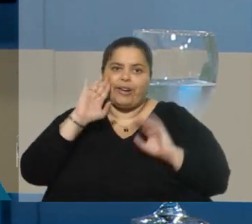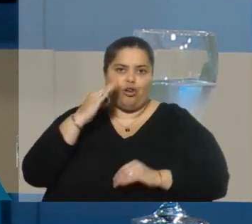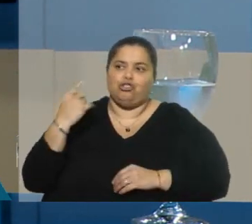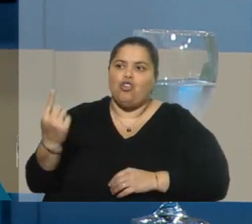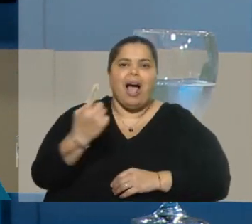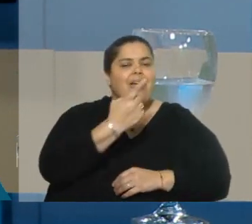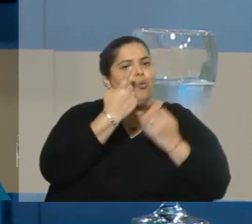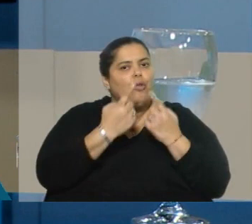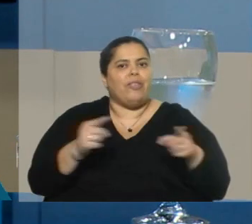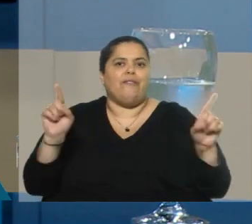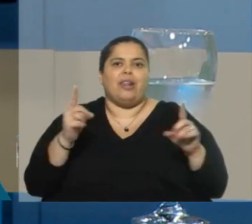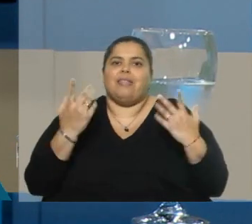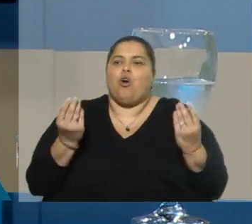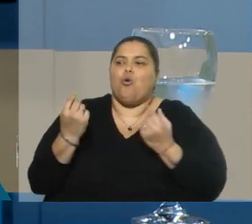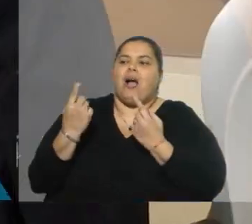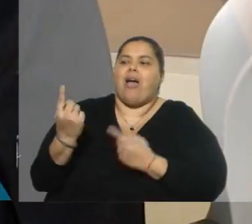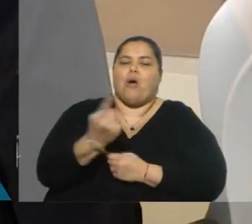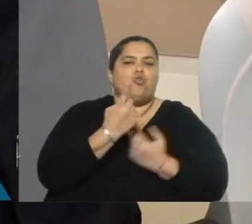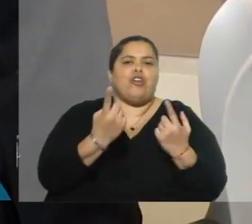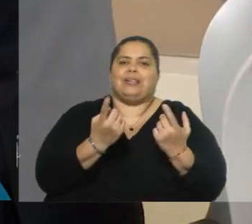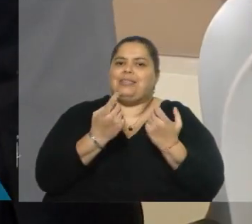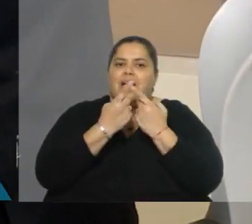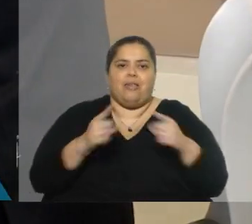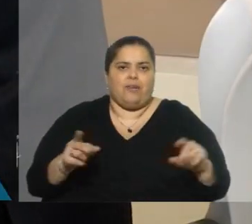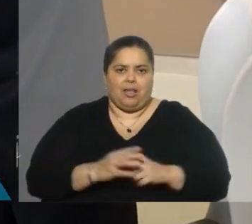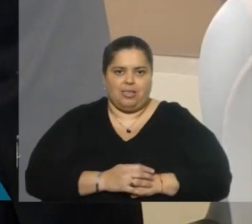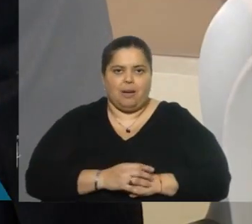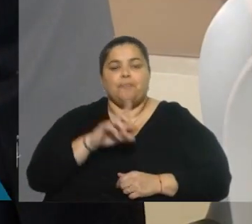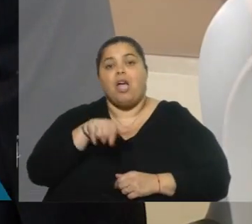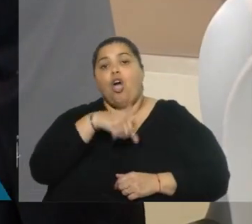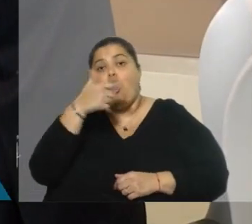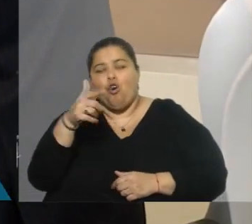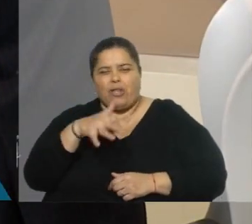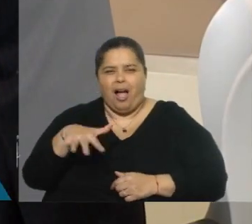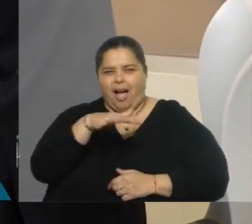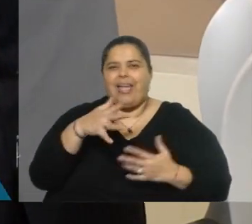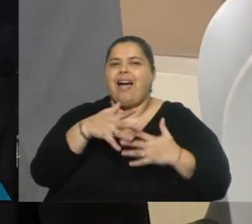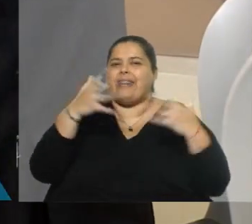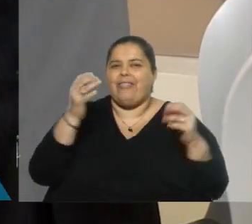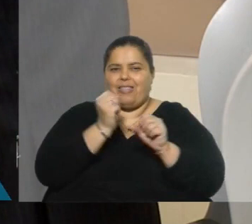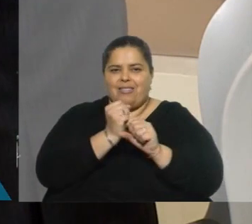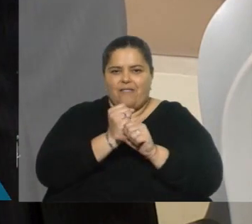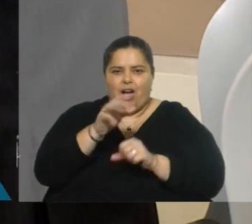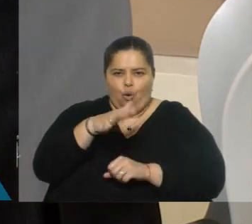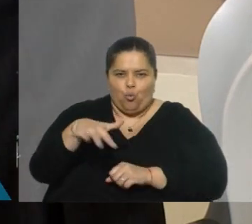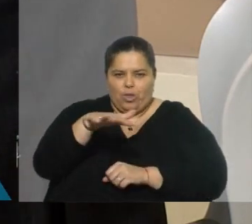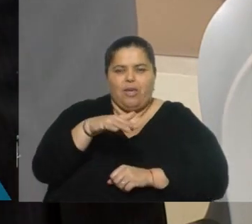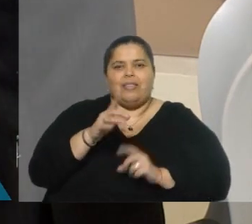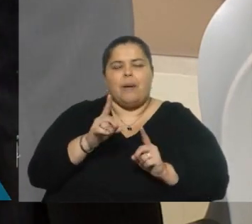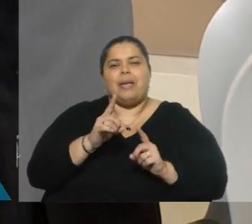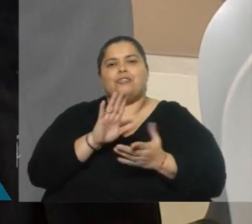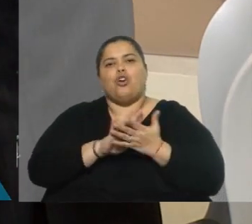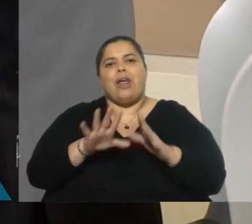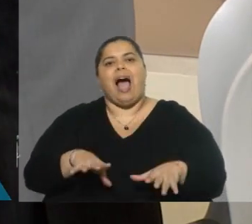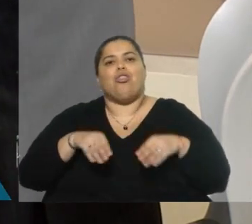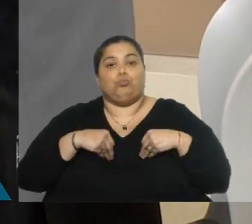a cada uno según sus necesidades. Otra área grande de trabajo de ustedes, y esto le importa a muchas familias que nos están mirando, además en todo el país, refiere a las adopciones.